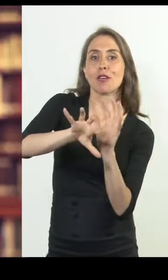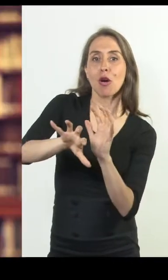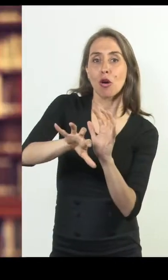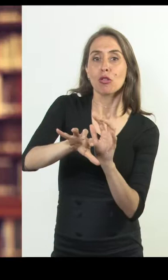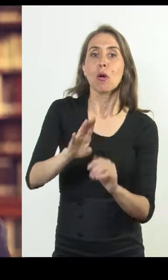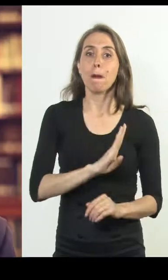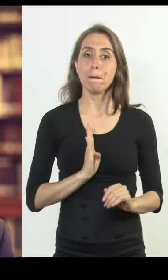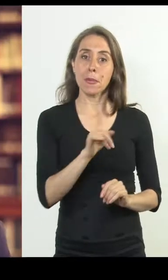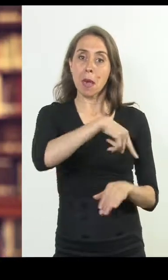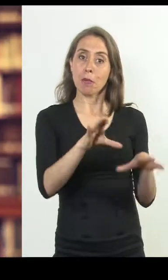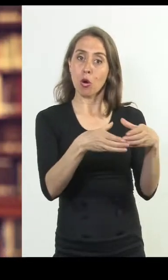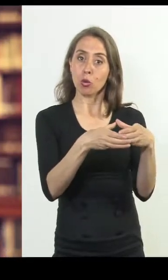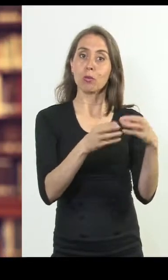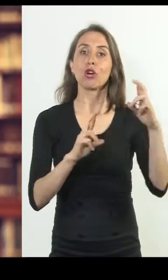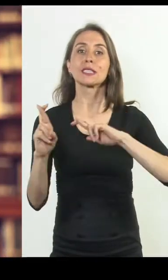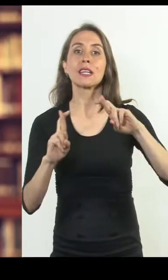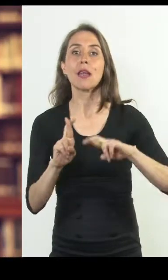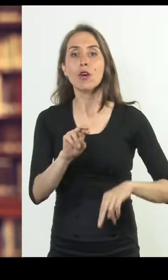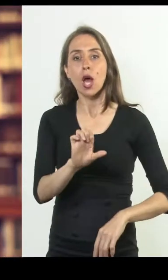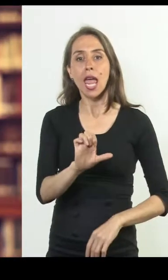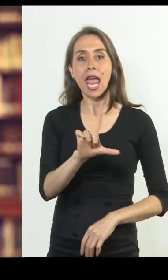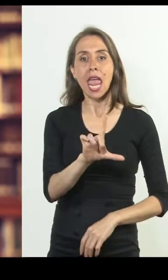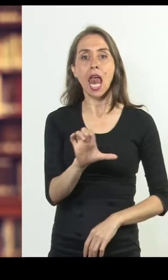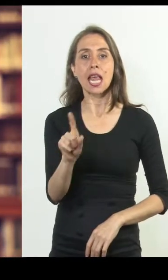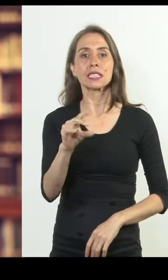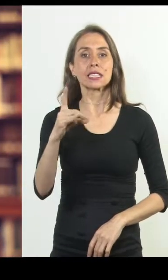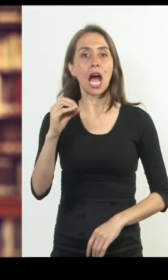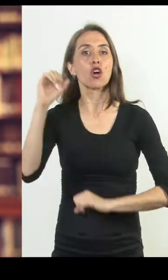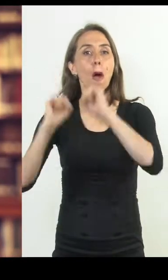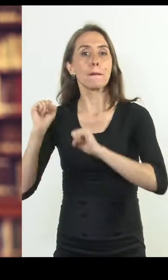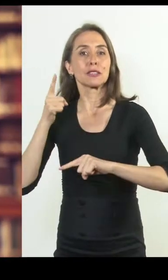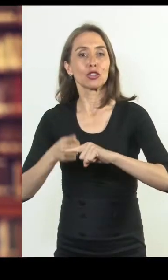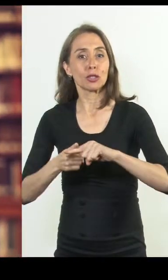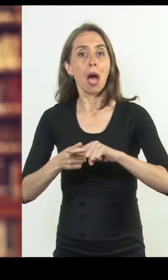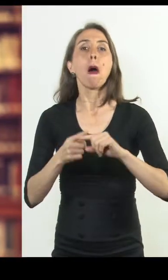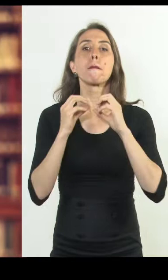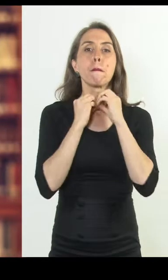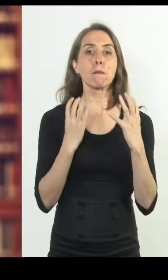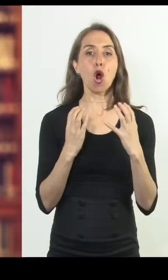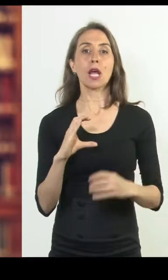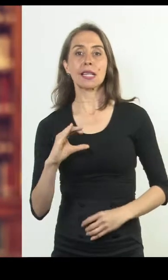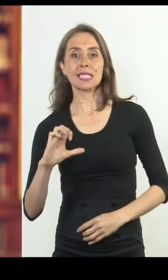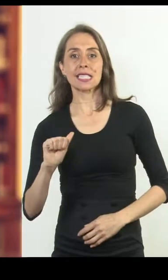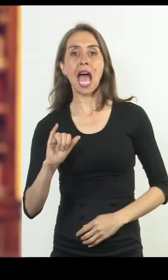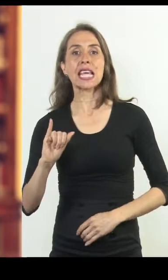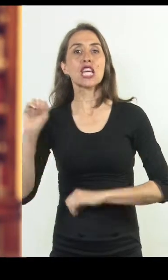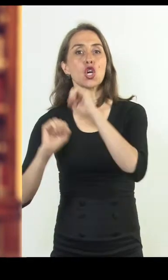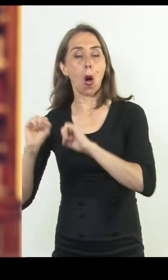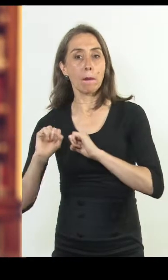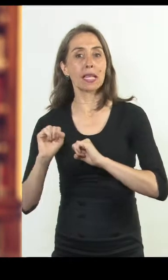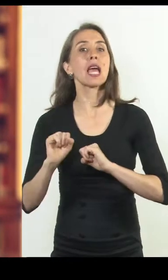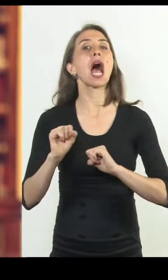Sus integrantes tenían relación con el estanco, constituido por la sociedad Portales, CEA y compañía, que se encargó de la venta e